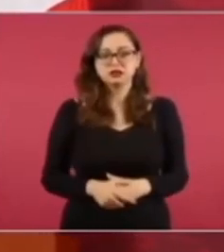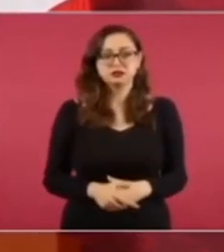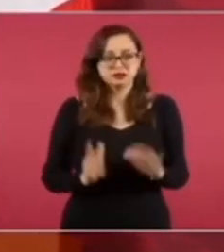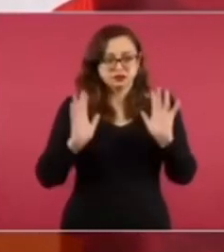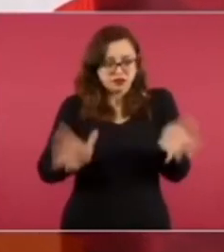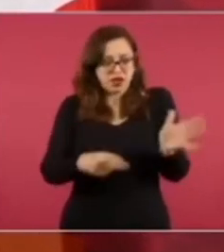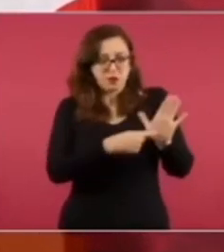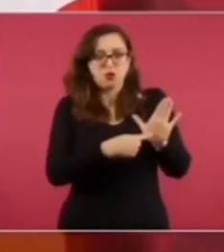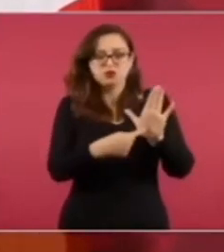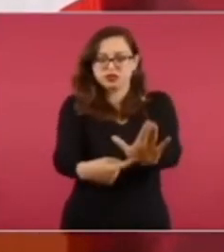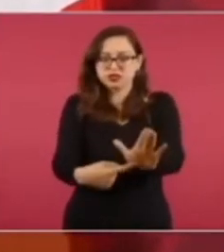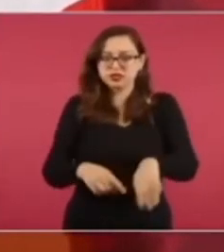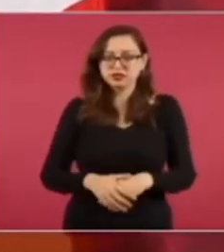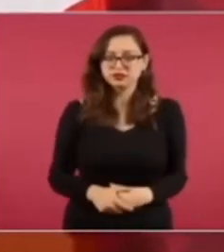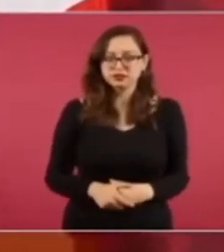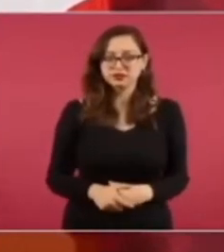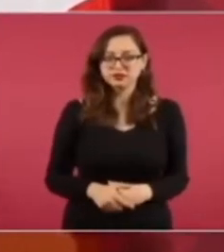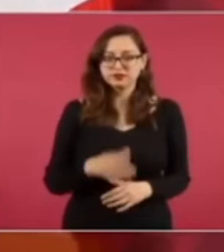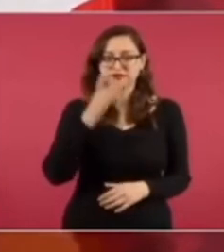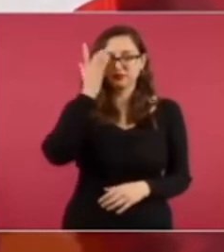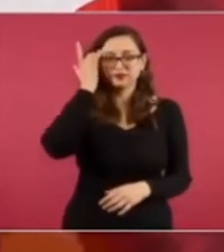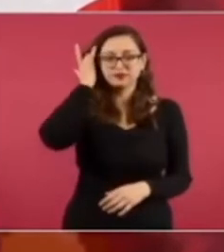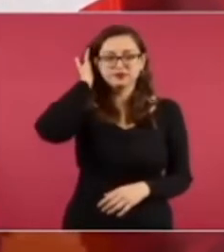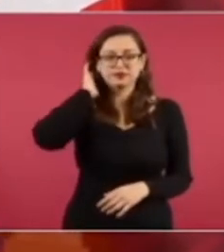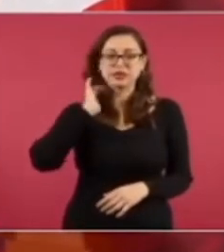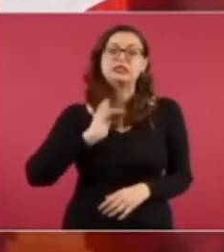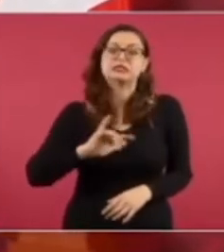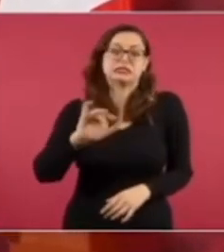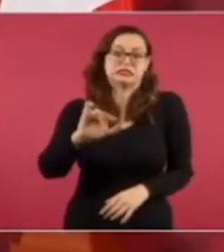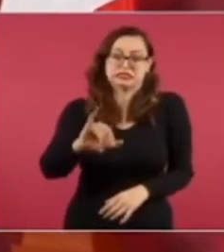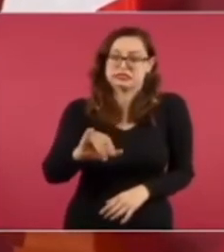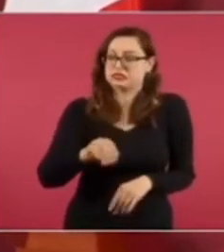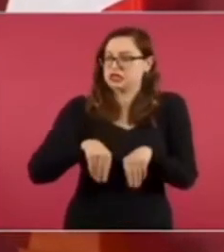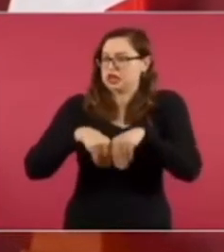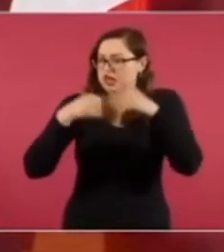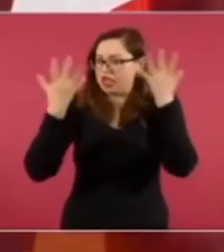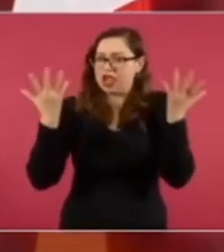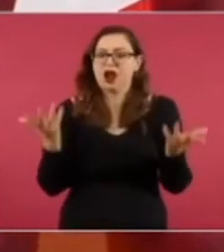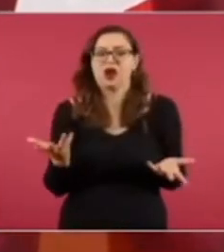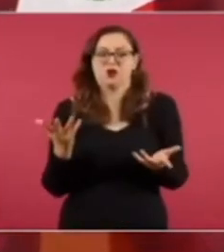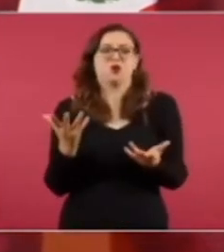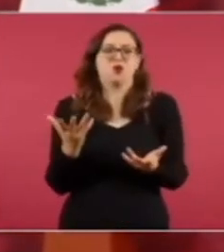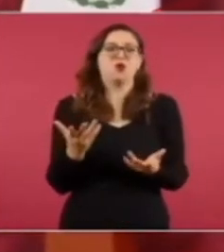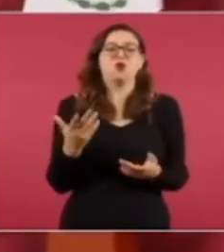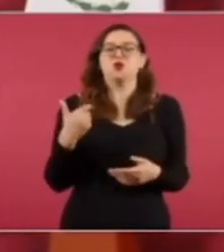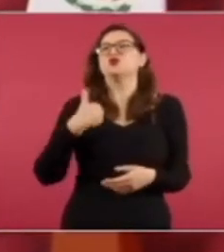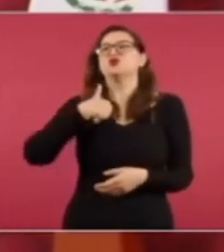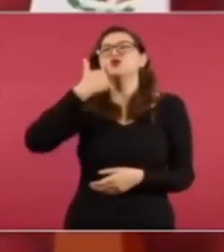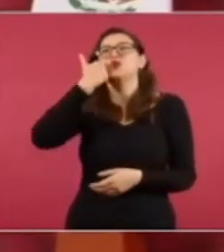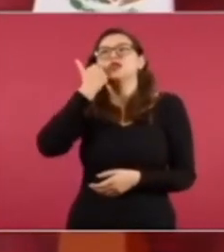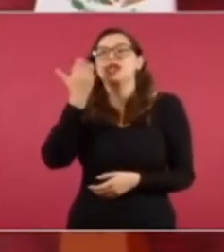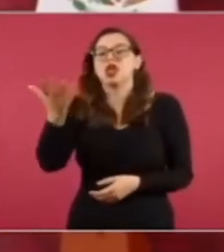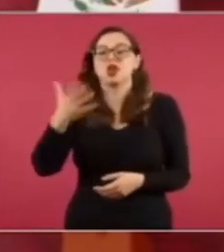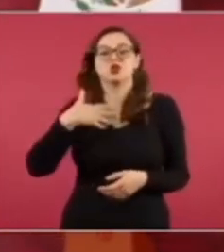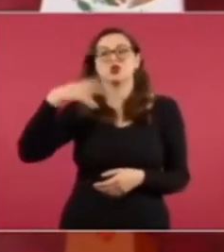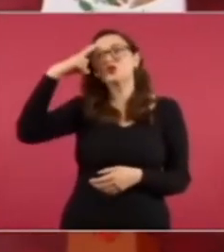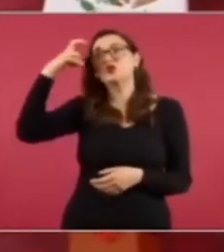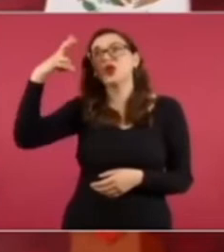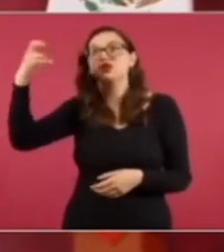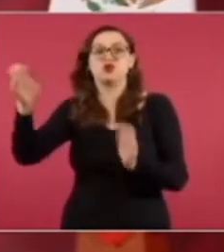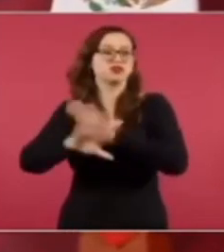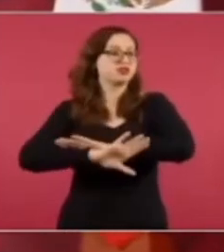Claro que yo quisiera que no pasaran